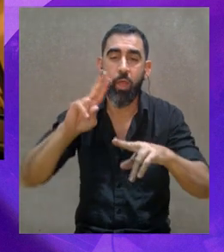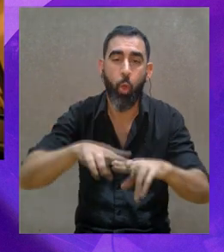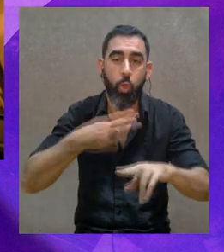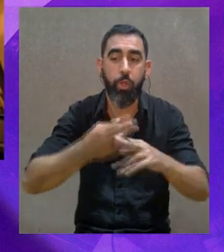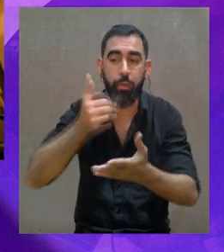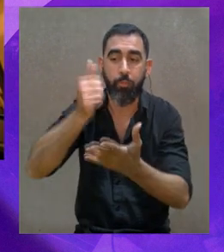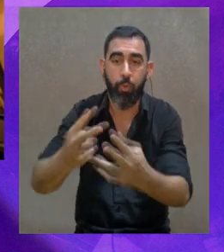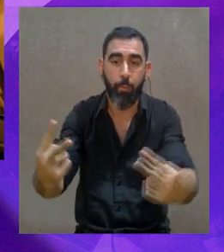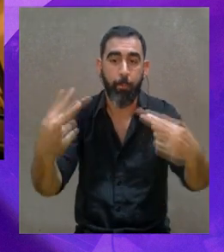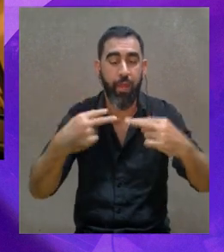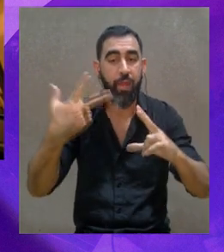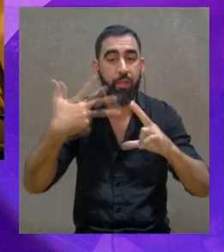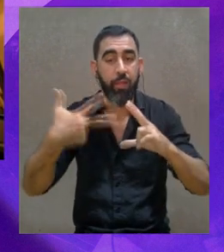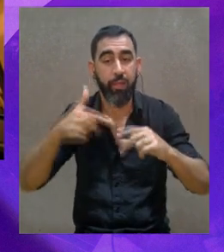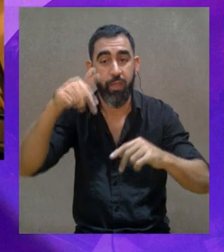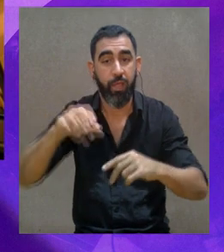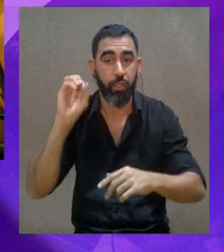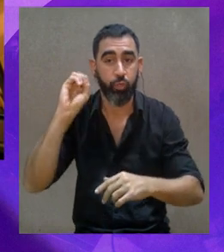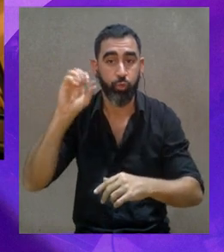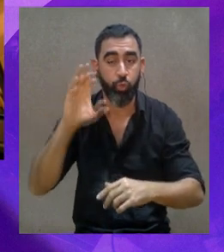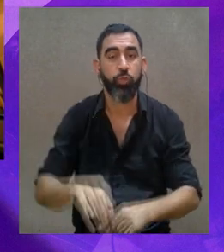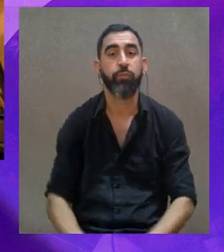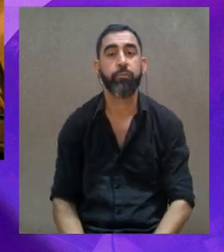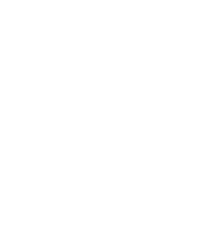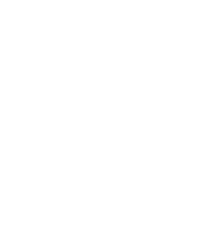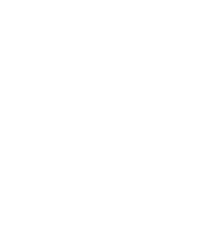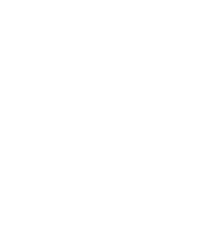gracias una vez más por acompañarnos en Perifoneos Online